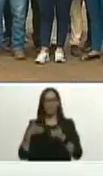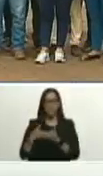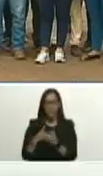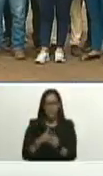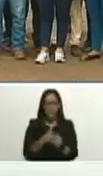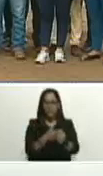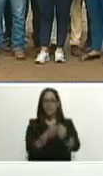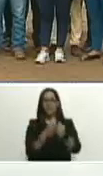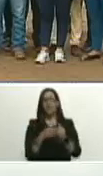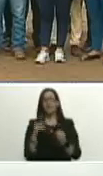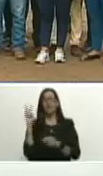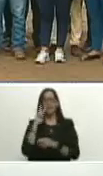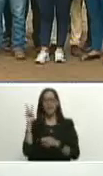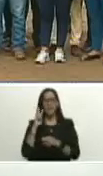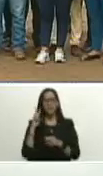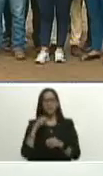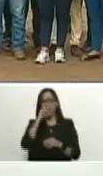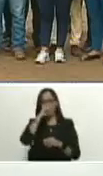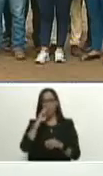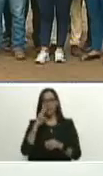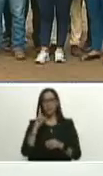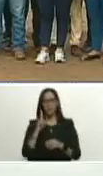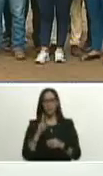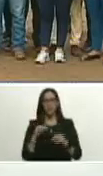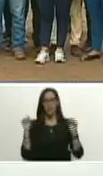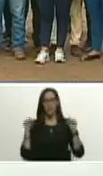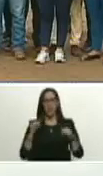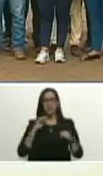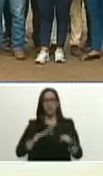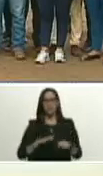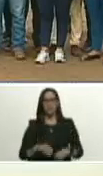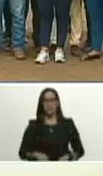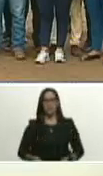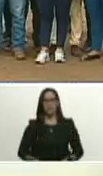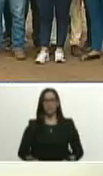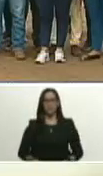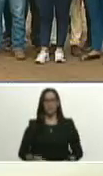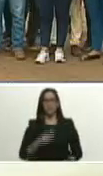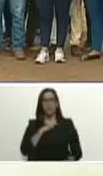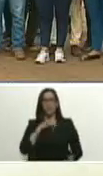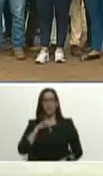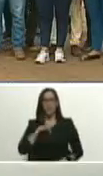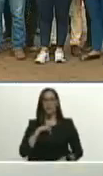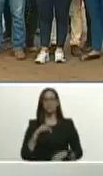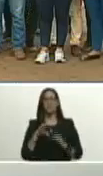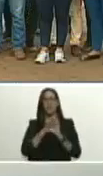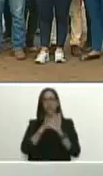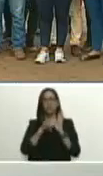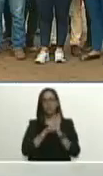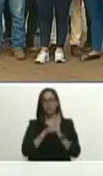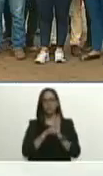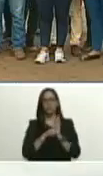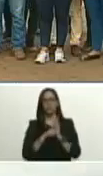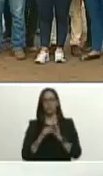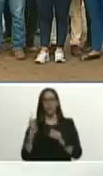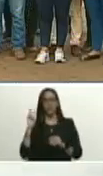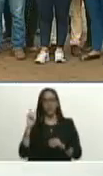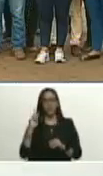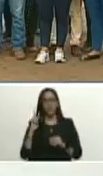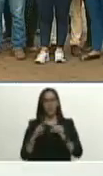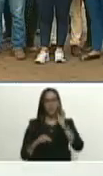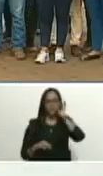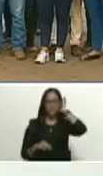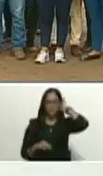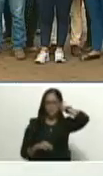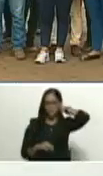de la Venezuela del siglo XXI aquí está nuestra constitución de la República Bolivariana de Venezuela